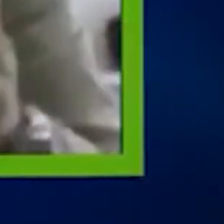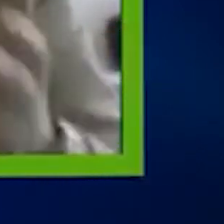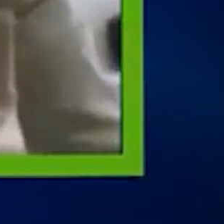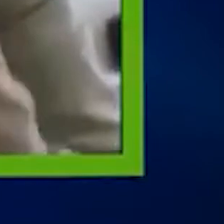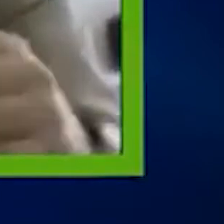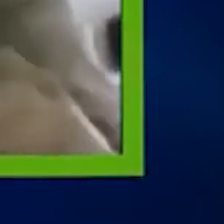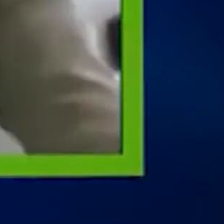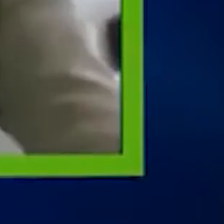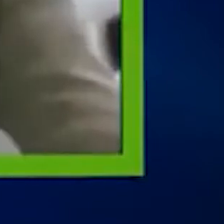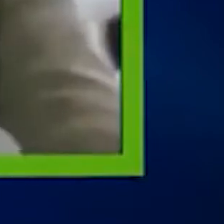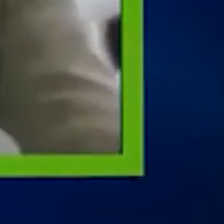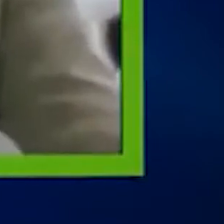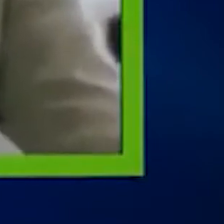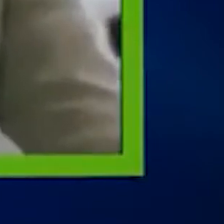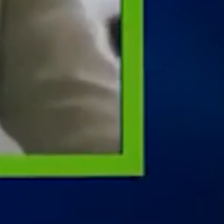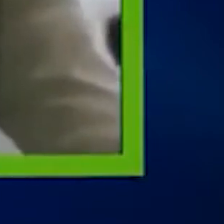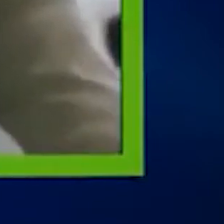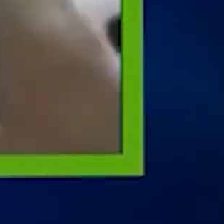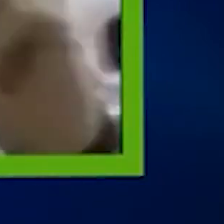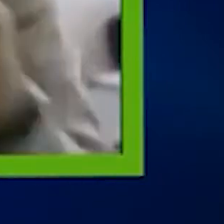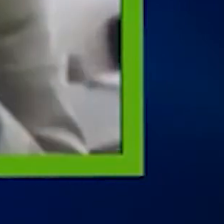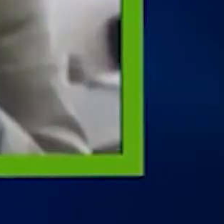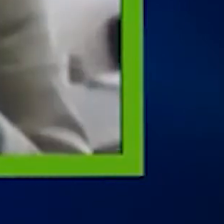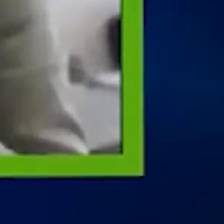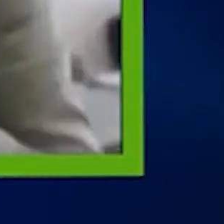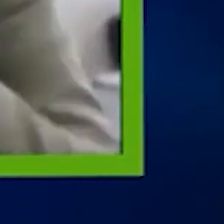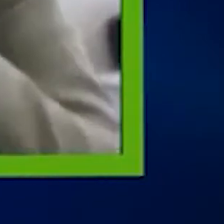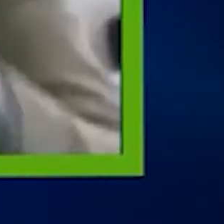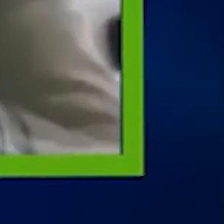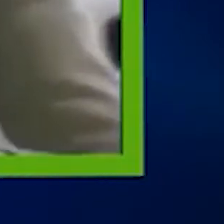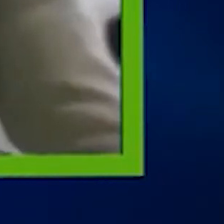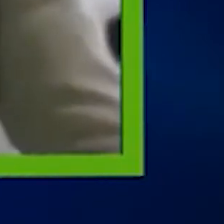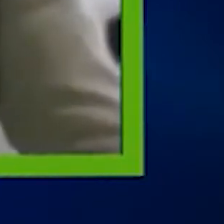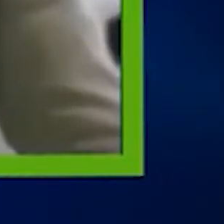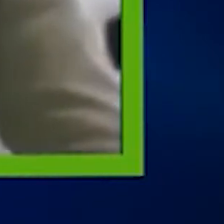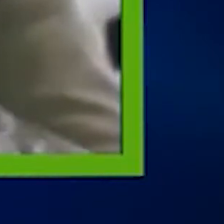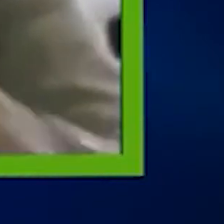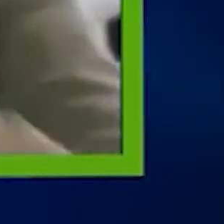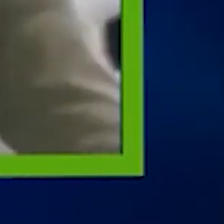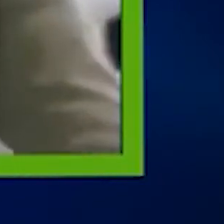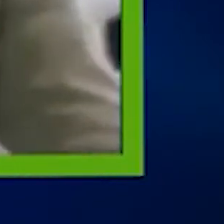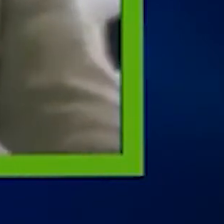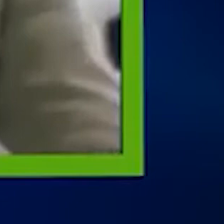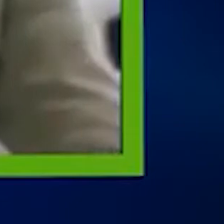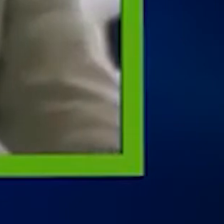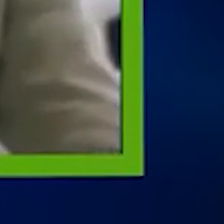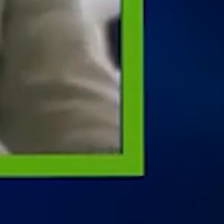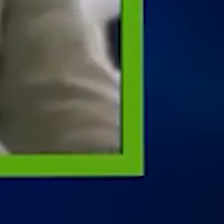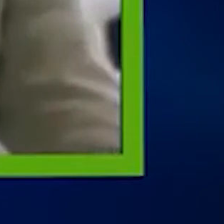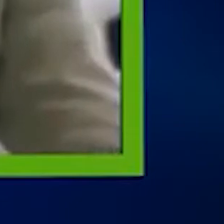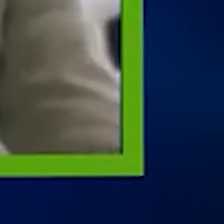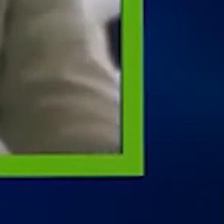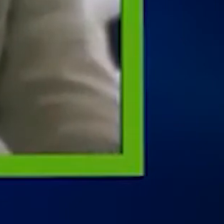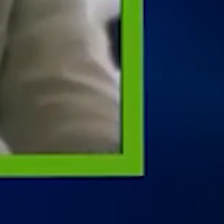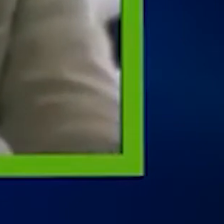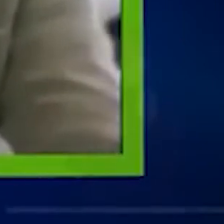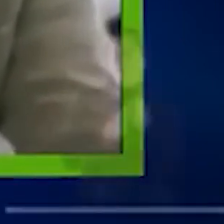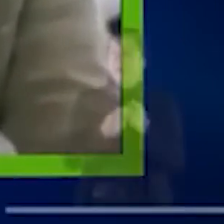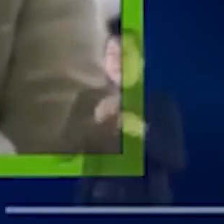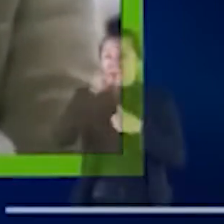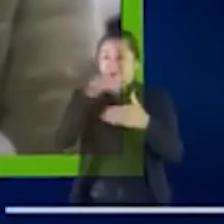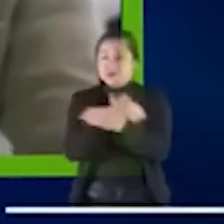confinados, estaban privados de libertad, pero resulta que se han adoptado medidas que agravan de una forma doble su situación de